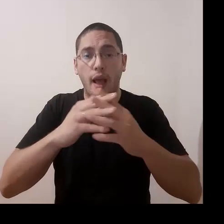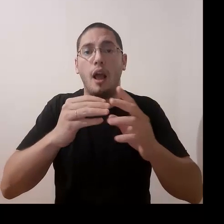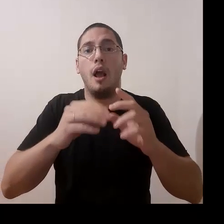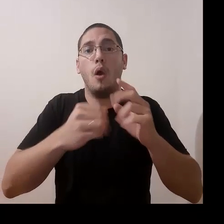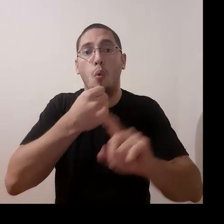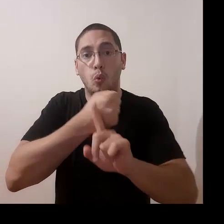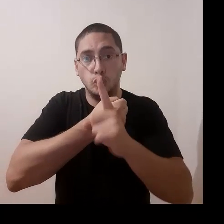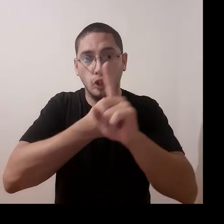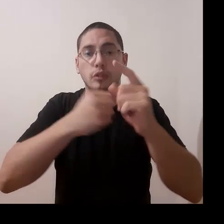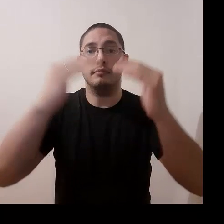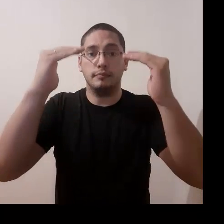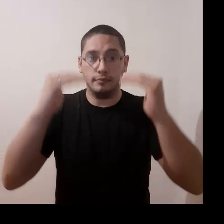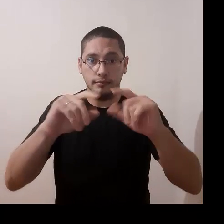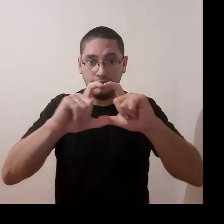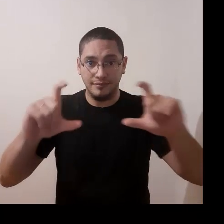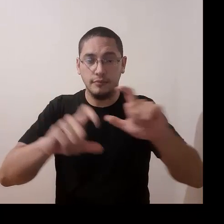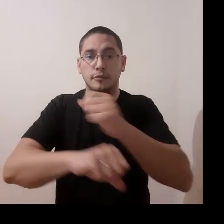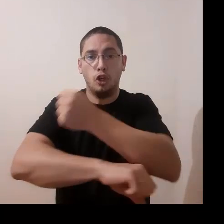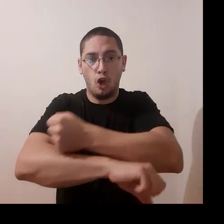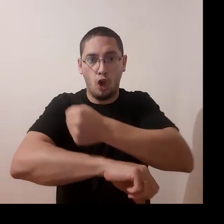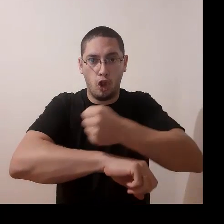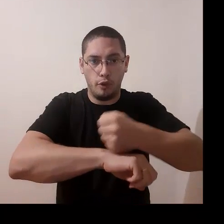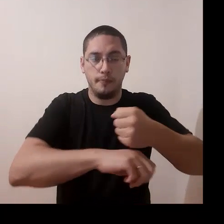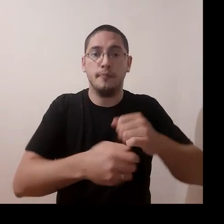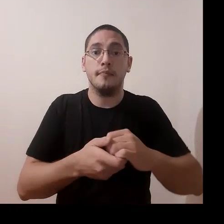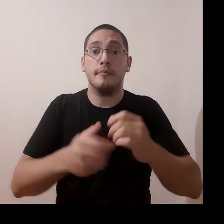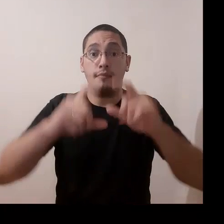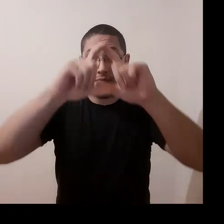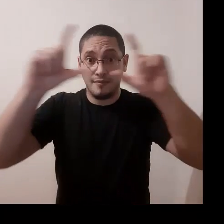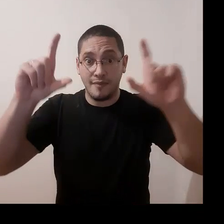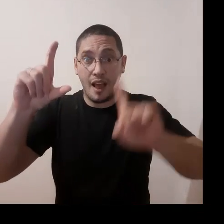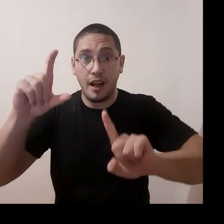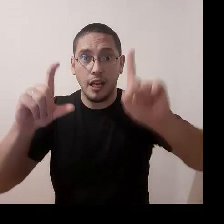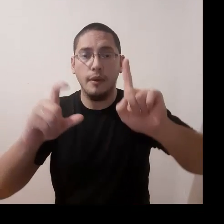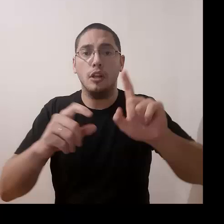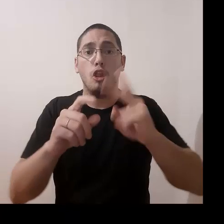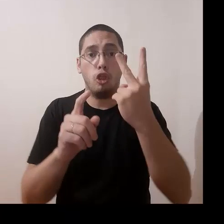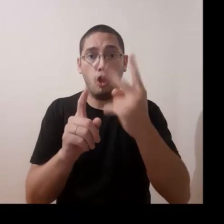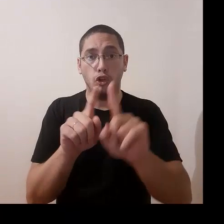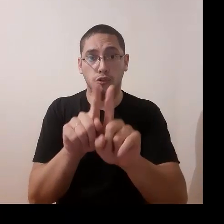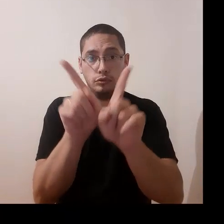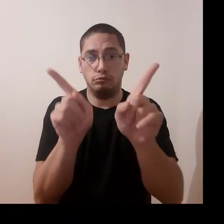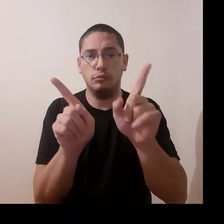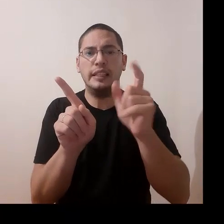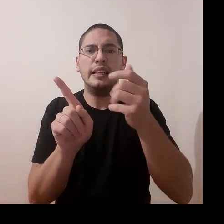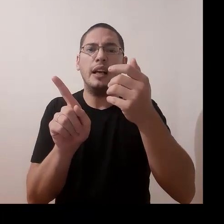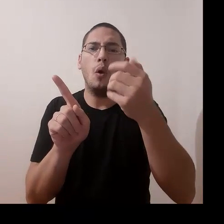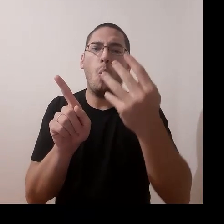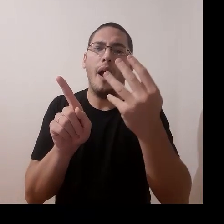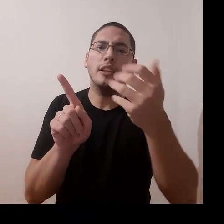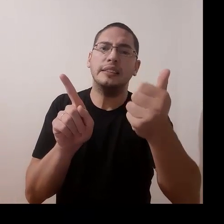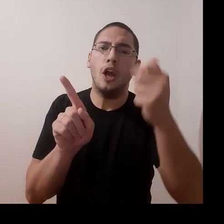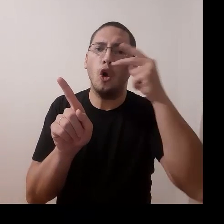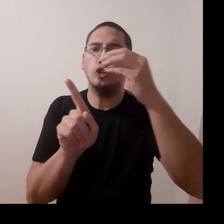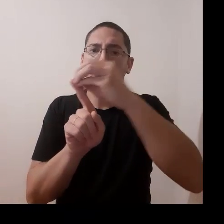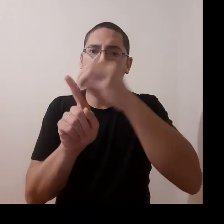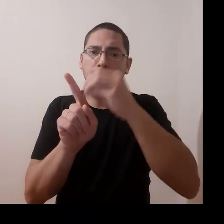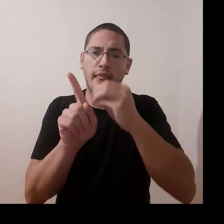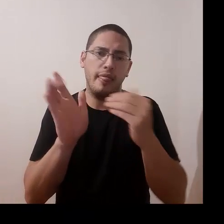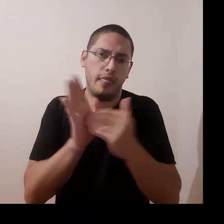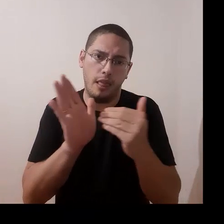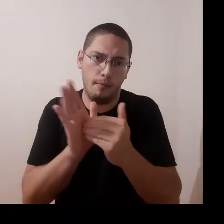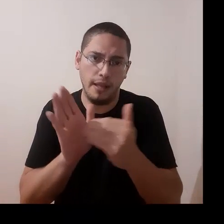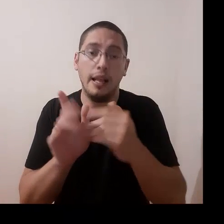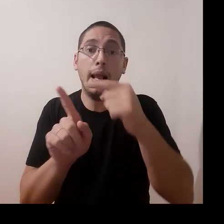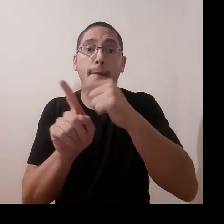guillot, y la parte inferior es cordón. En la parte superior son dos cargadores de 4, 6, 8 yemas, dependiendo de la carga,